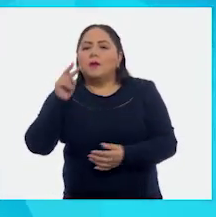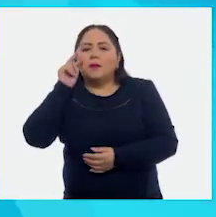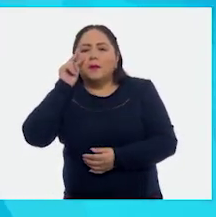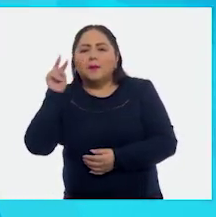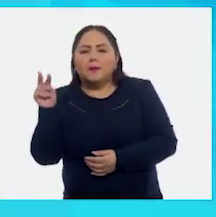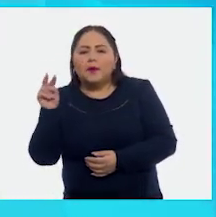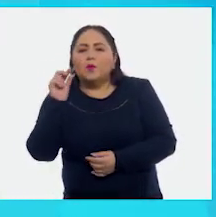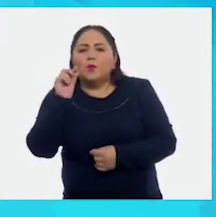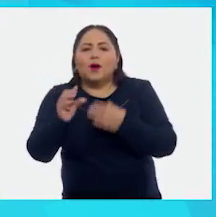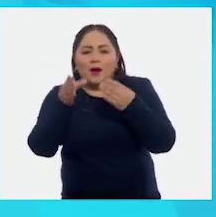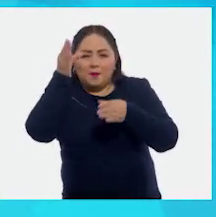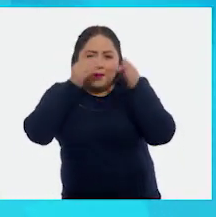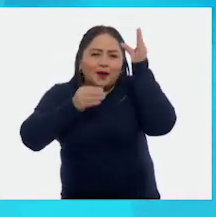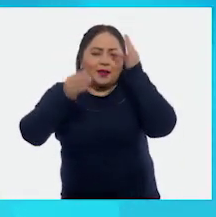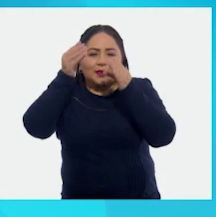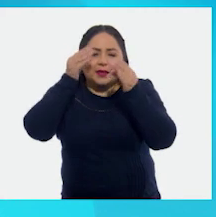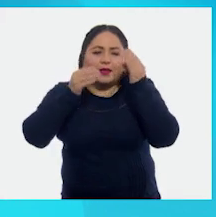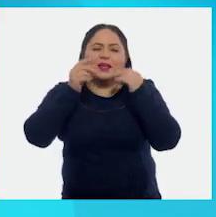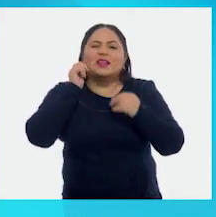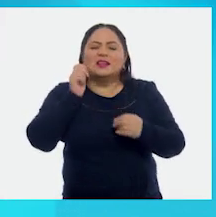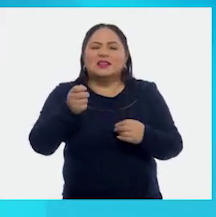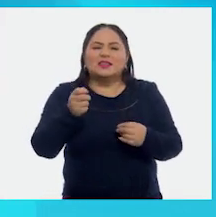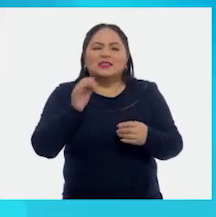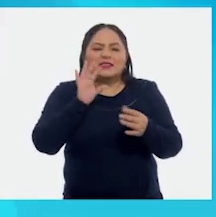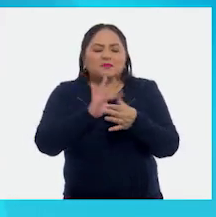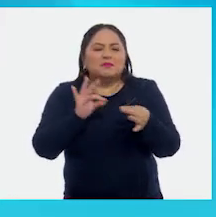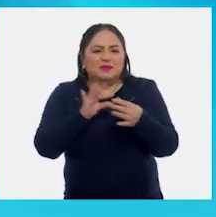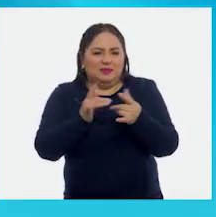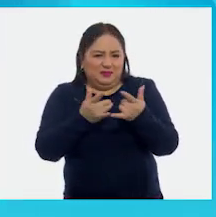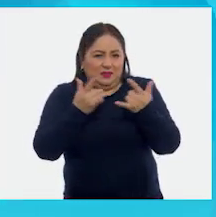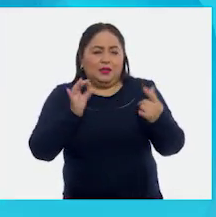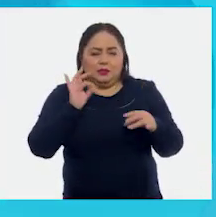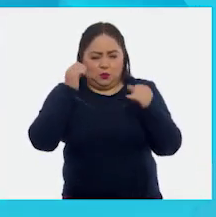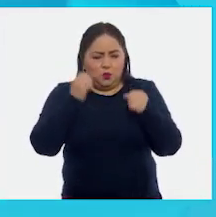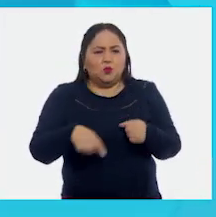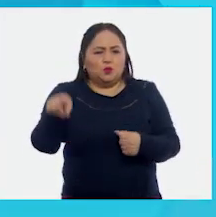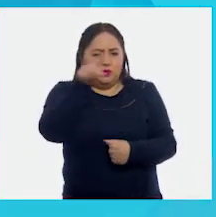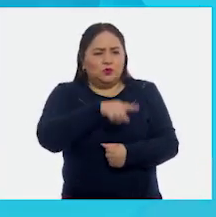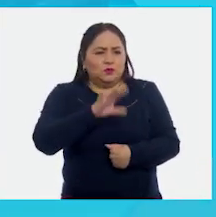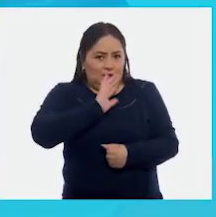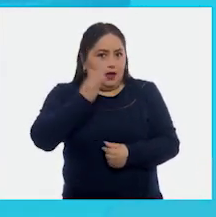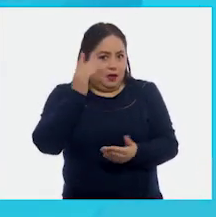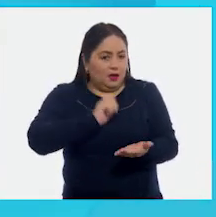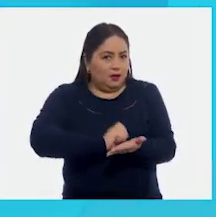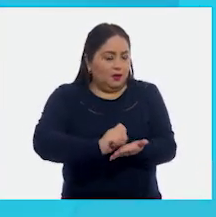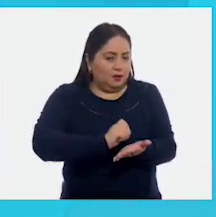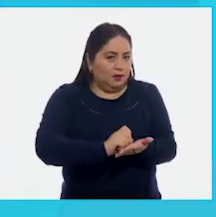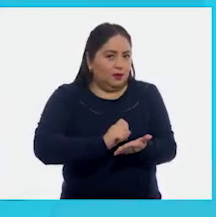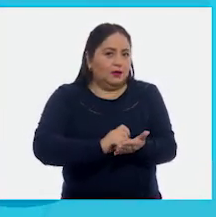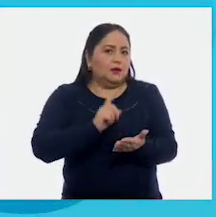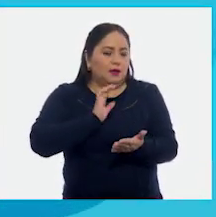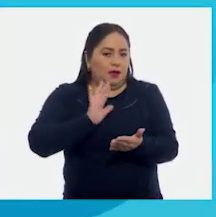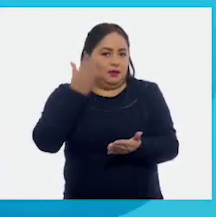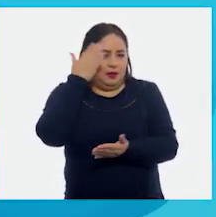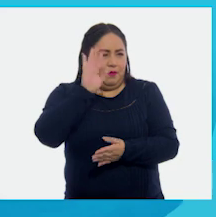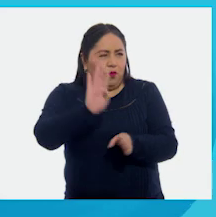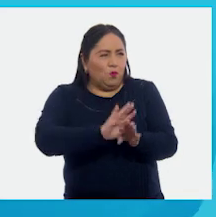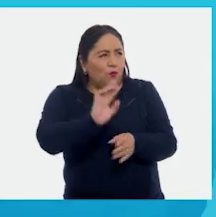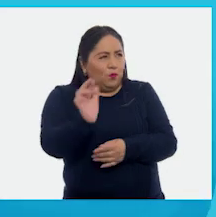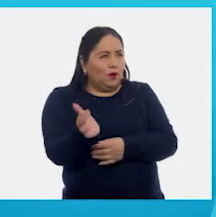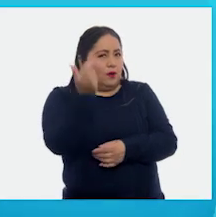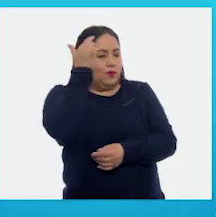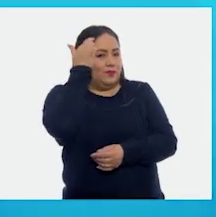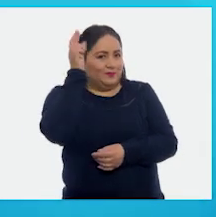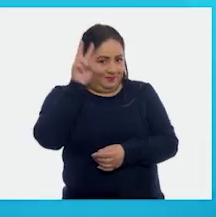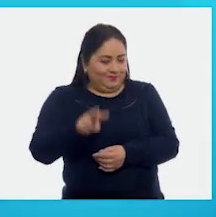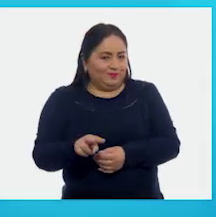repaso acerca de qué trata. Seguramente las niñas y los niños ya están haciendo un recordatorio,